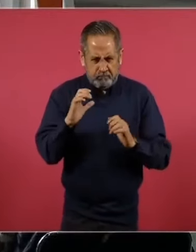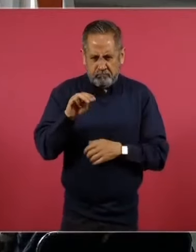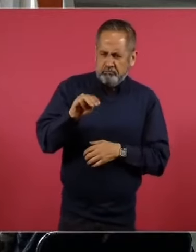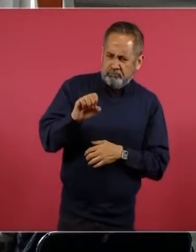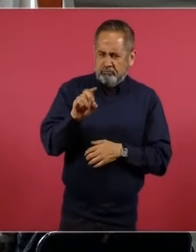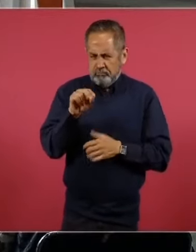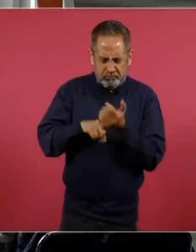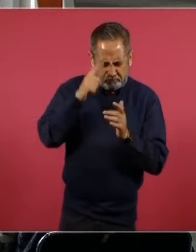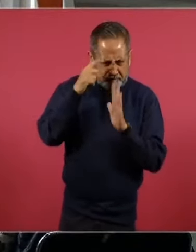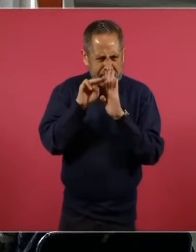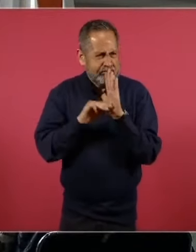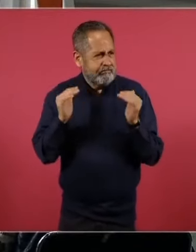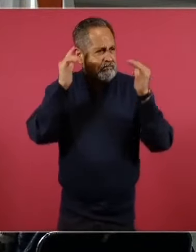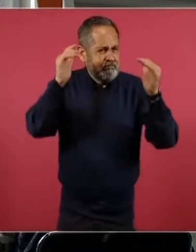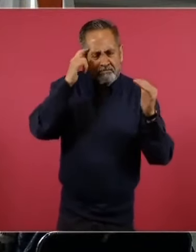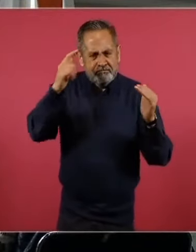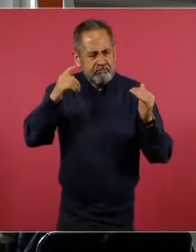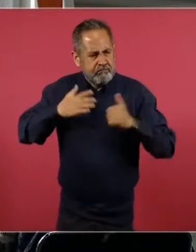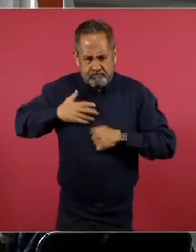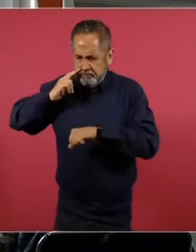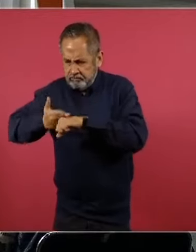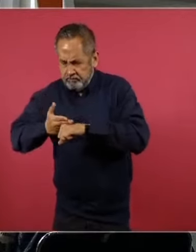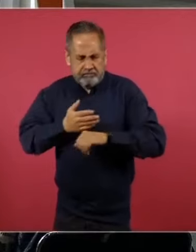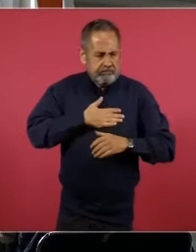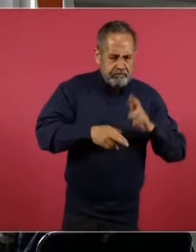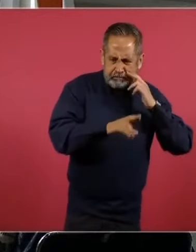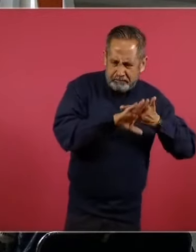los gobernantes, de mucha responsabilidad.